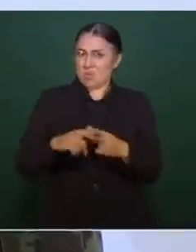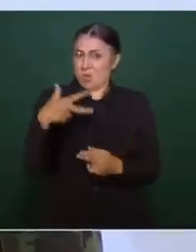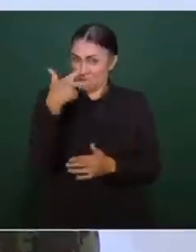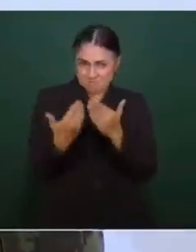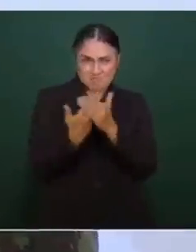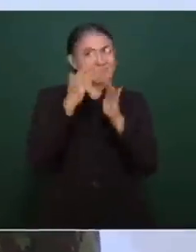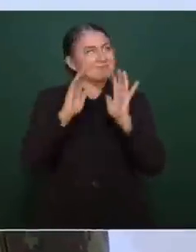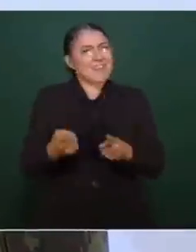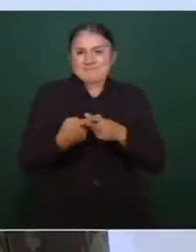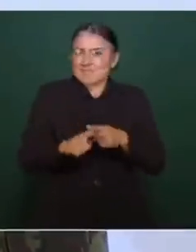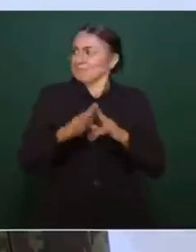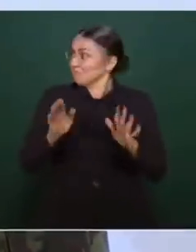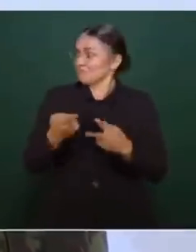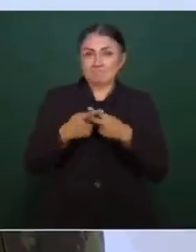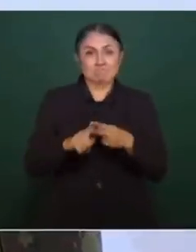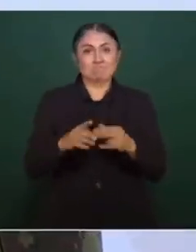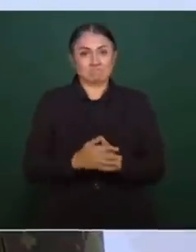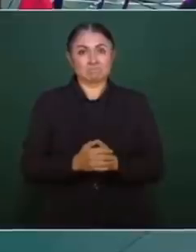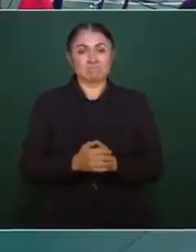las 8 de la mañana, ya comenzó.